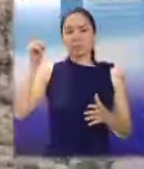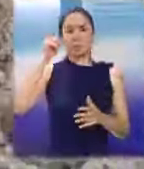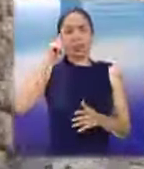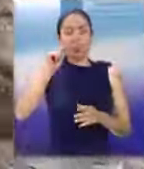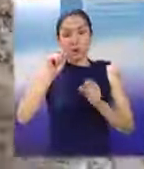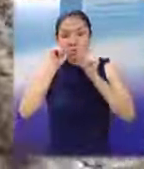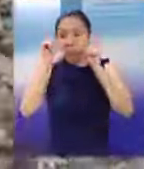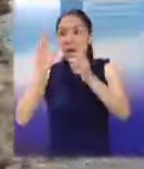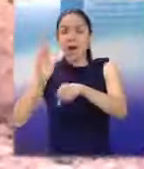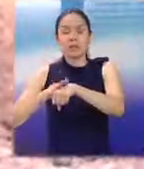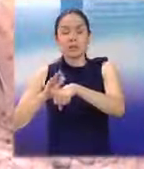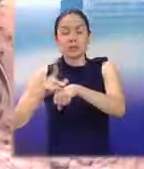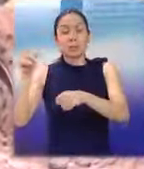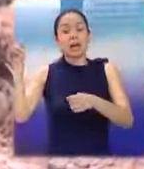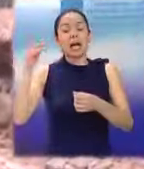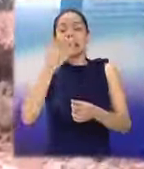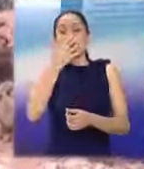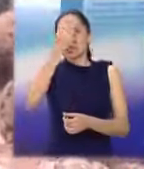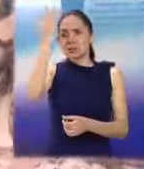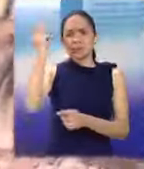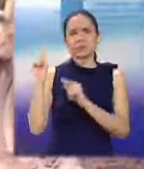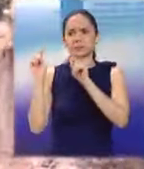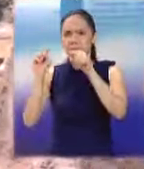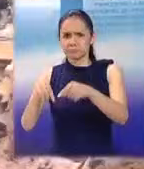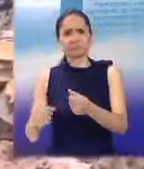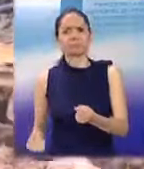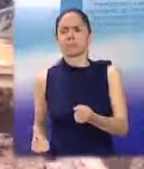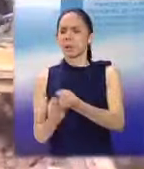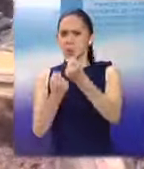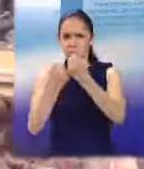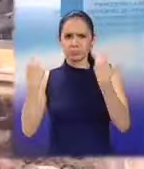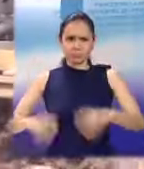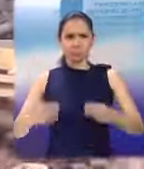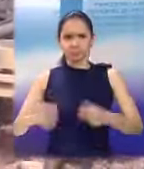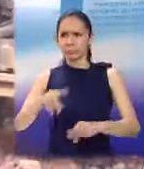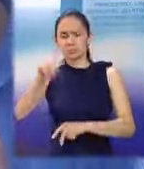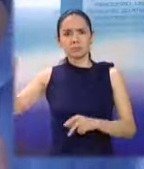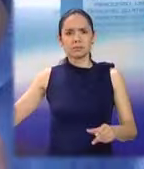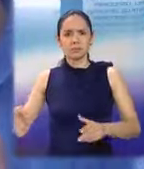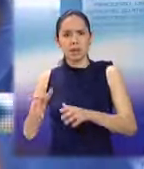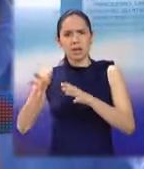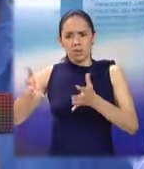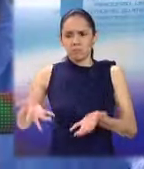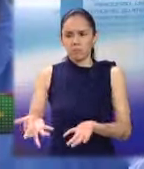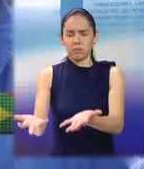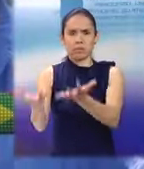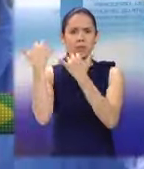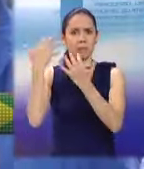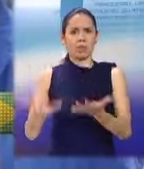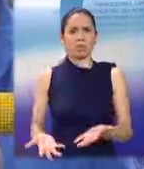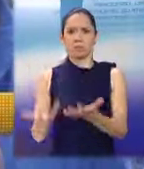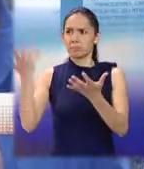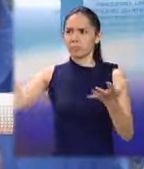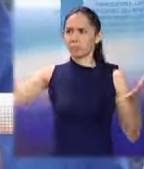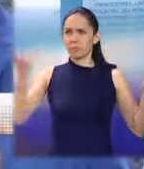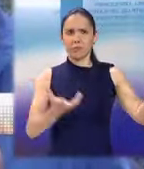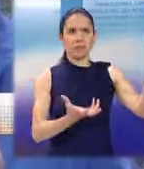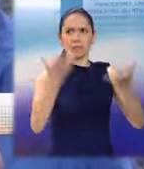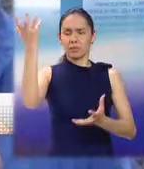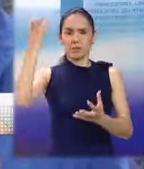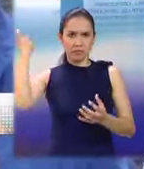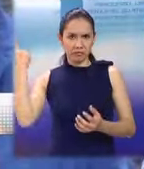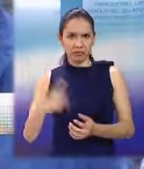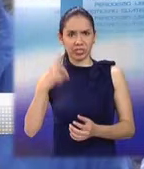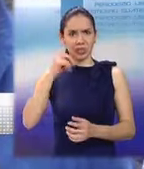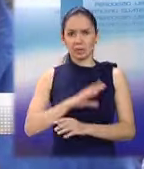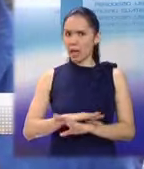Departamental de Ixcánquiche se presentó con todo y maquinaria en el área. La maquinaria viene ya, los camiones vienen también ya